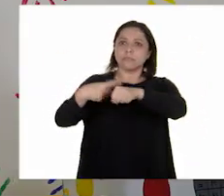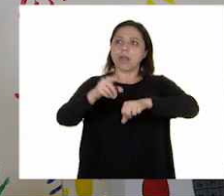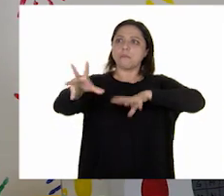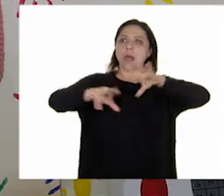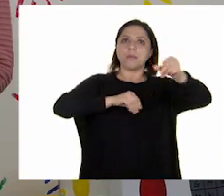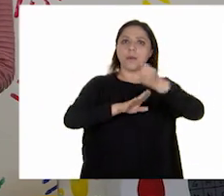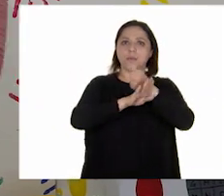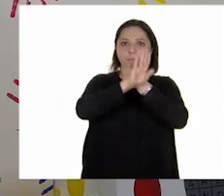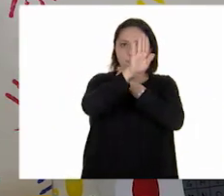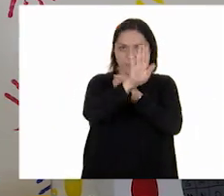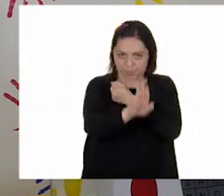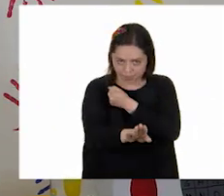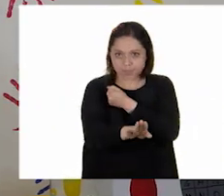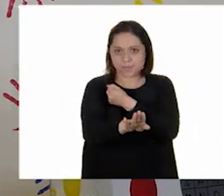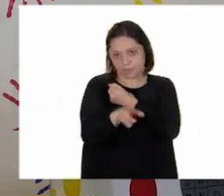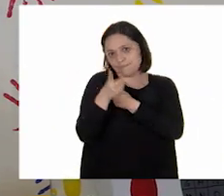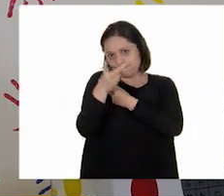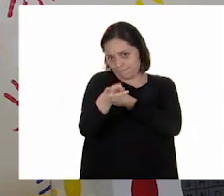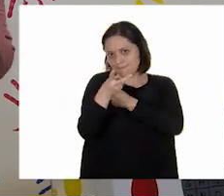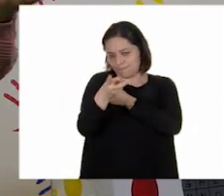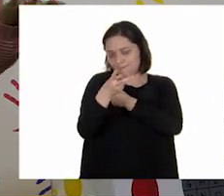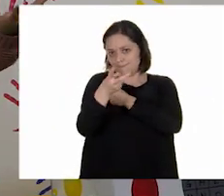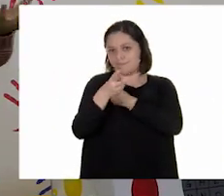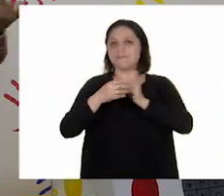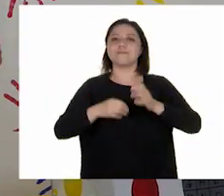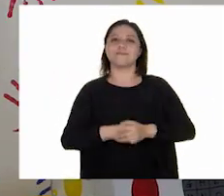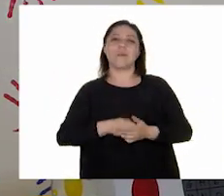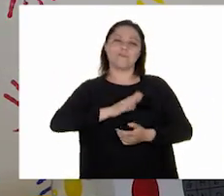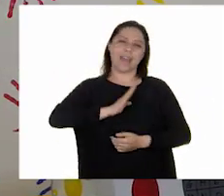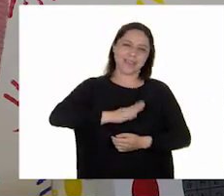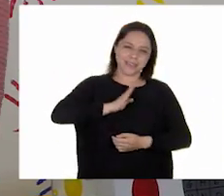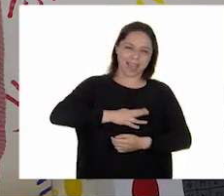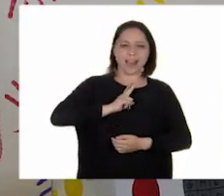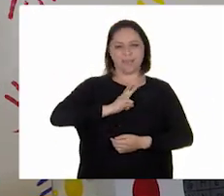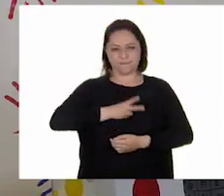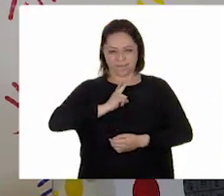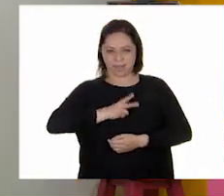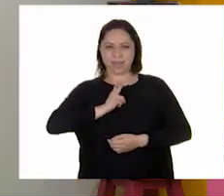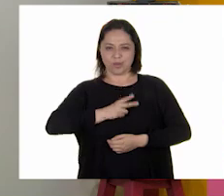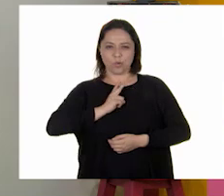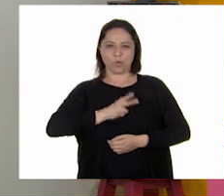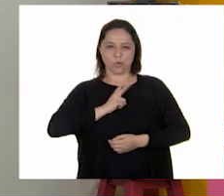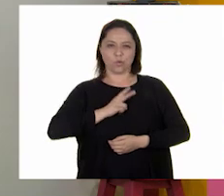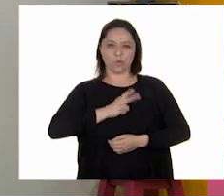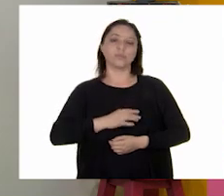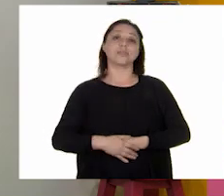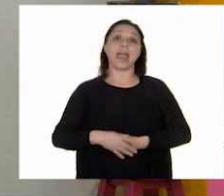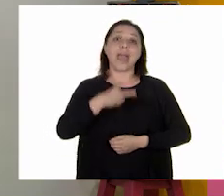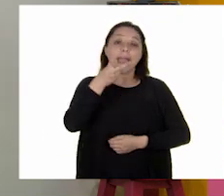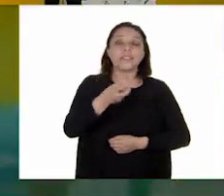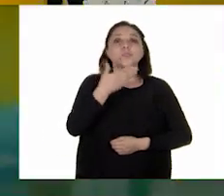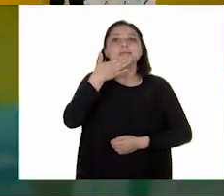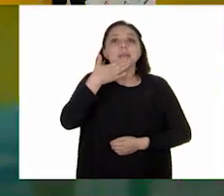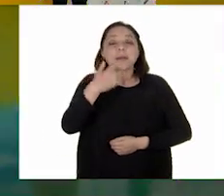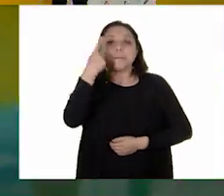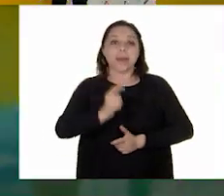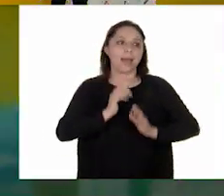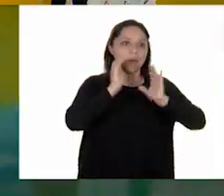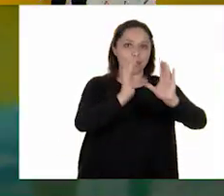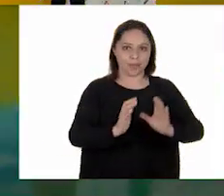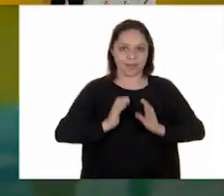por el contacto de esos virus y de esas bacterias. La prevención es una buena forma de cuidarnos.